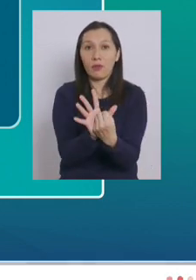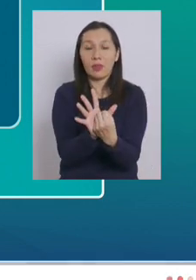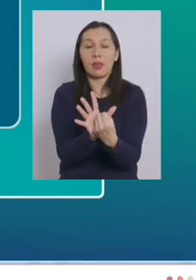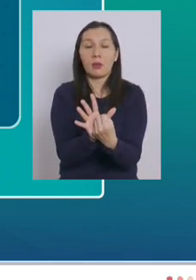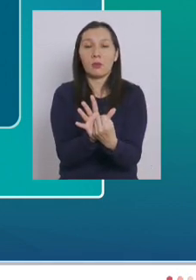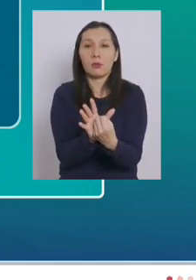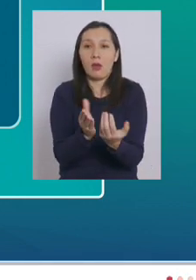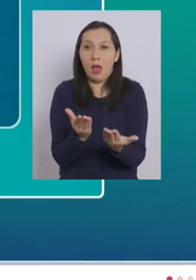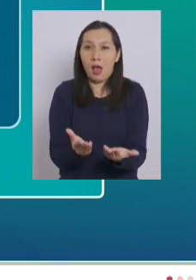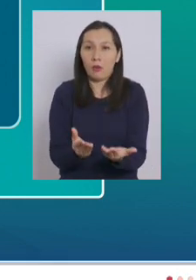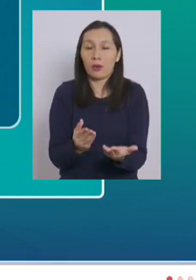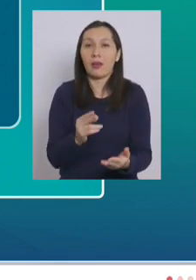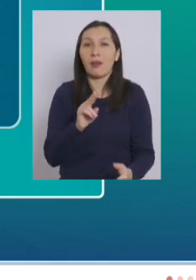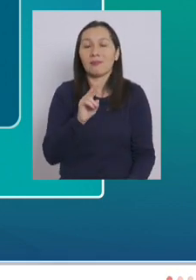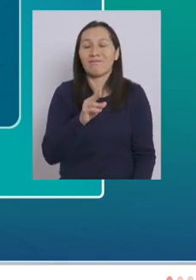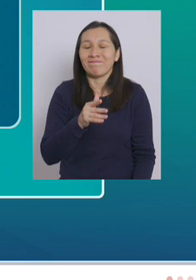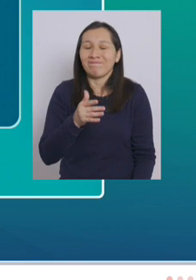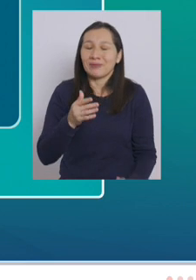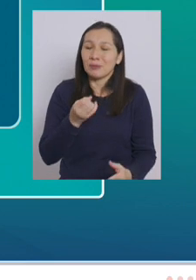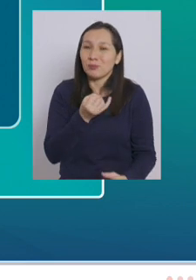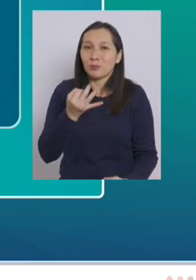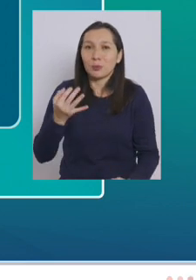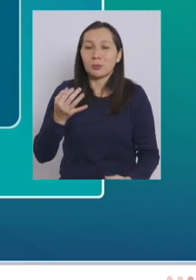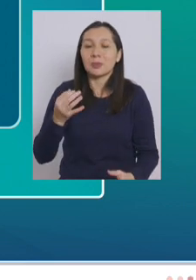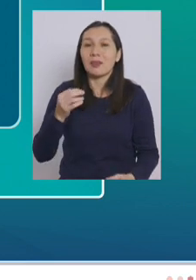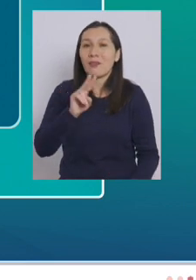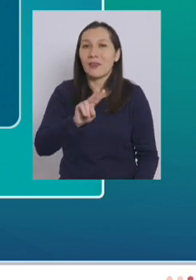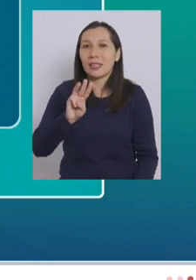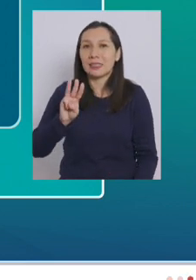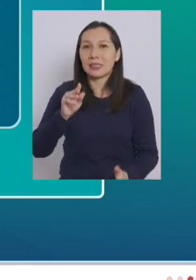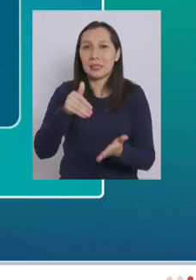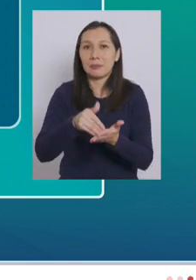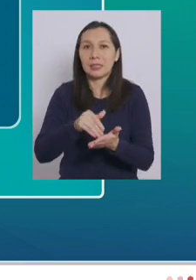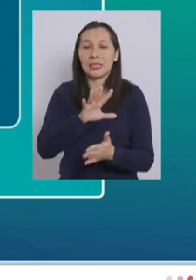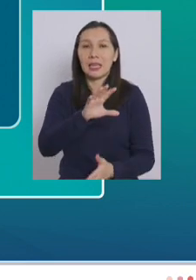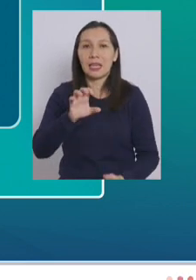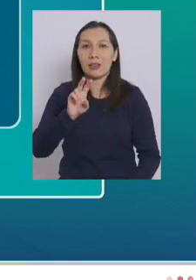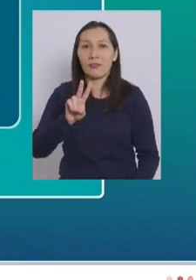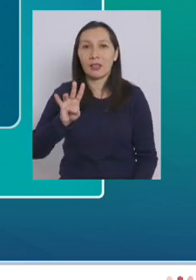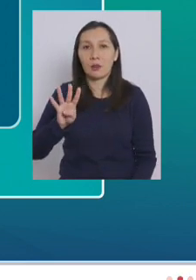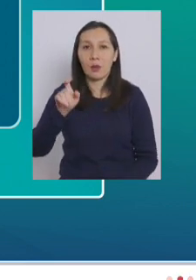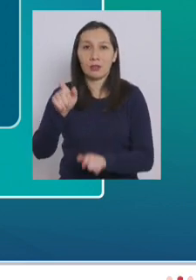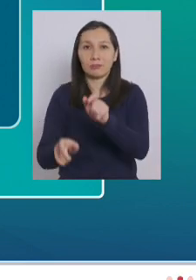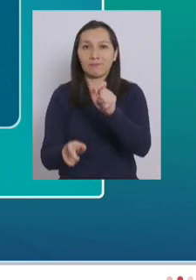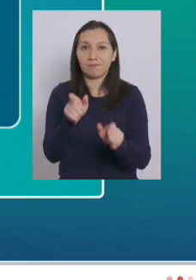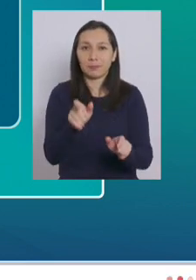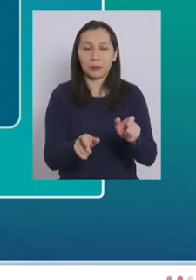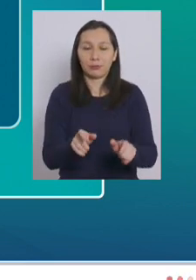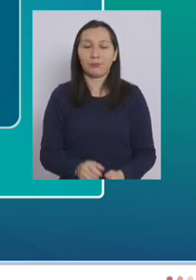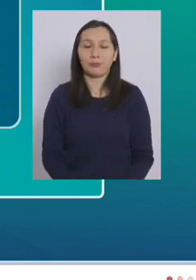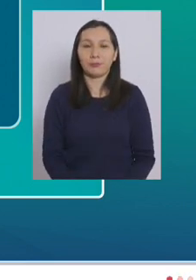asciende a la lamentable cifra de 23.524 personas.